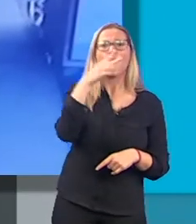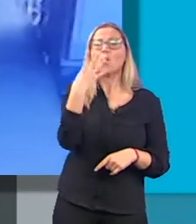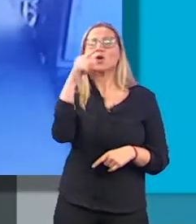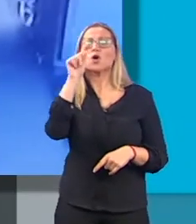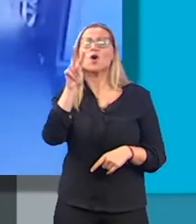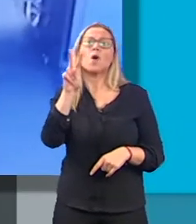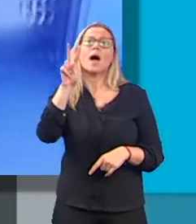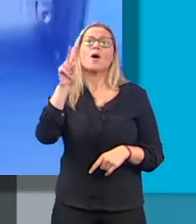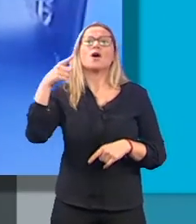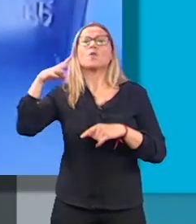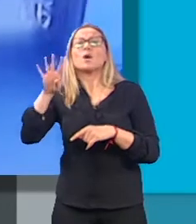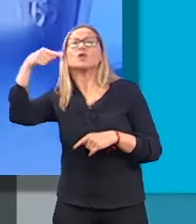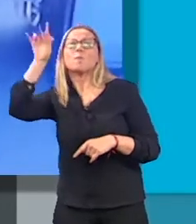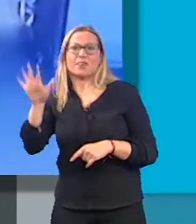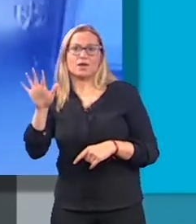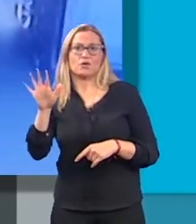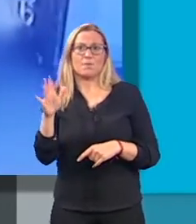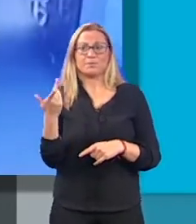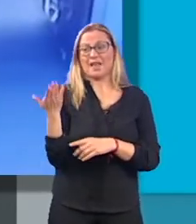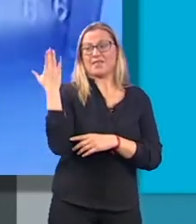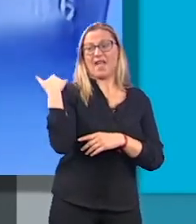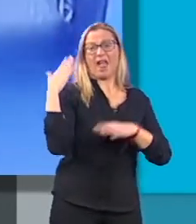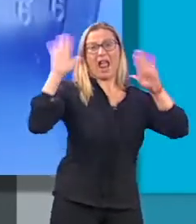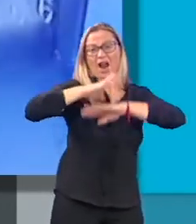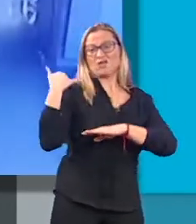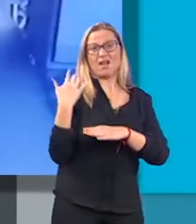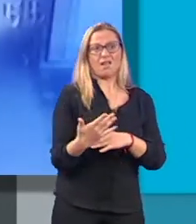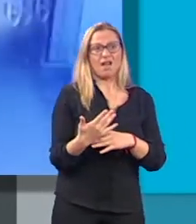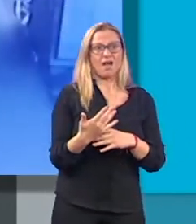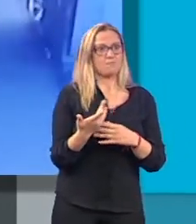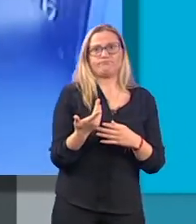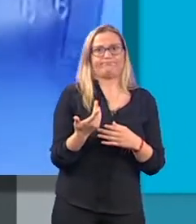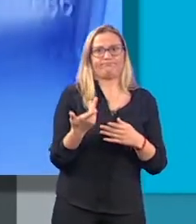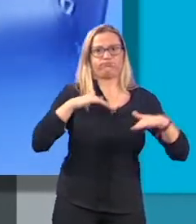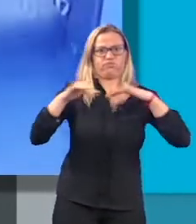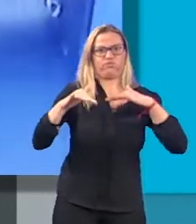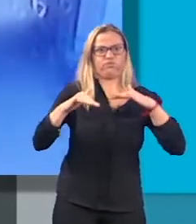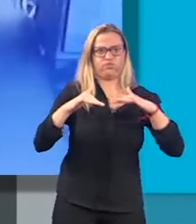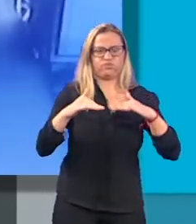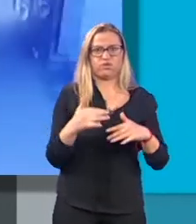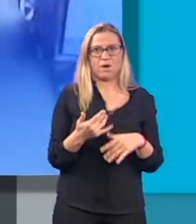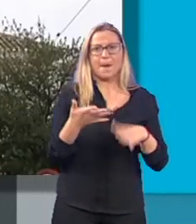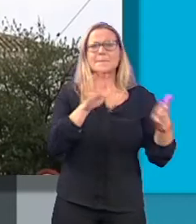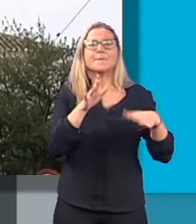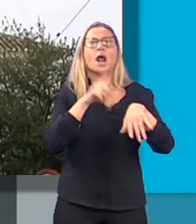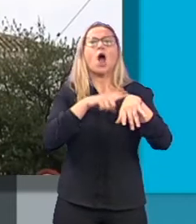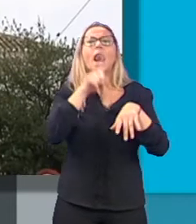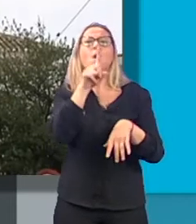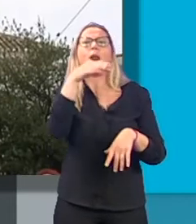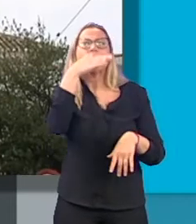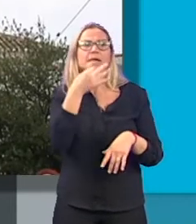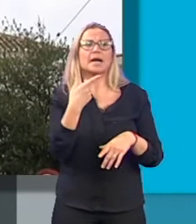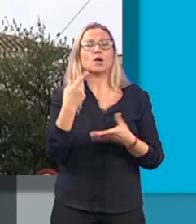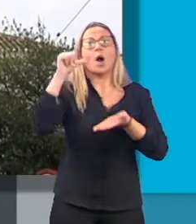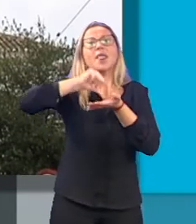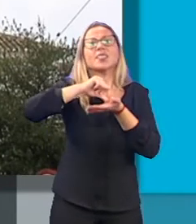,5. Desde las 11 de la noche de ayer no se registraba ninguno superior a 3 grados hasta el que se ha producido sobre la 1 de la tarde, con epicentro de nuevo